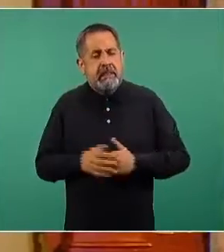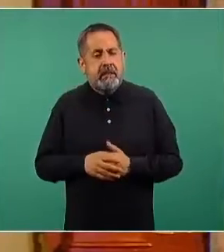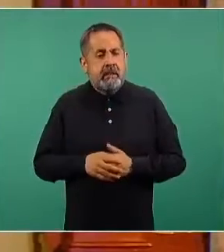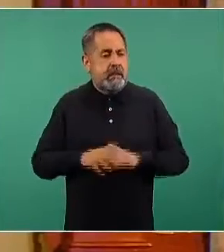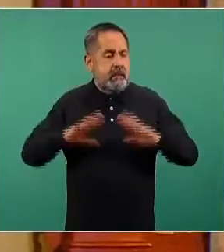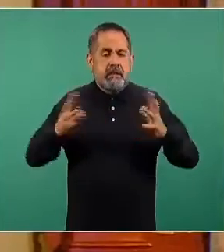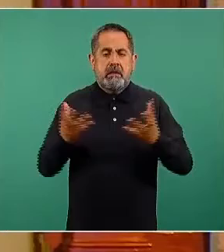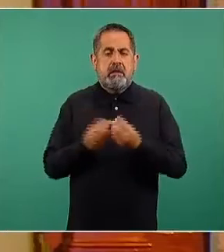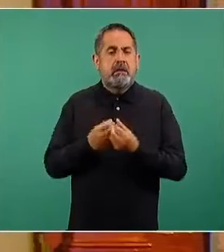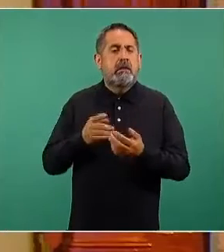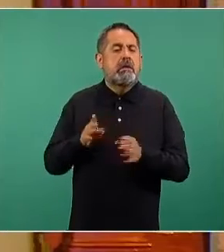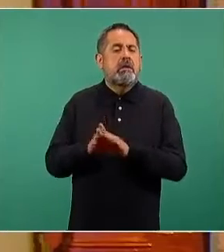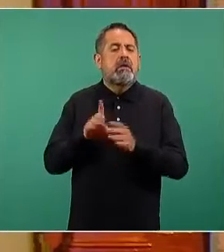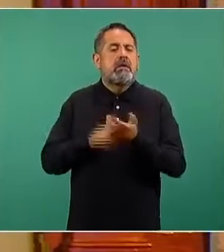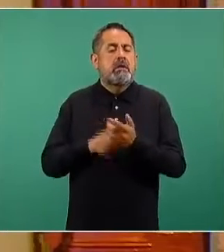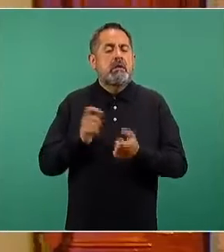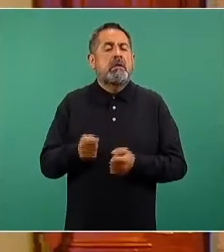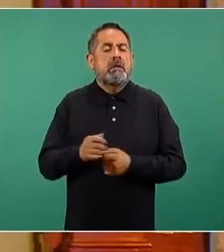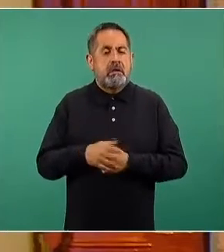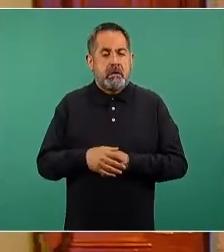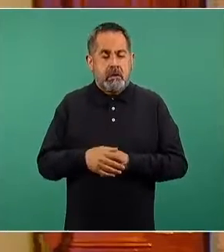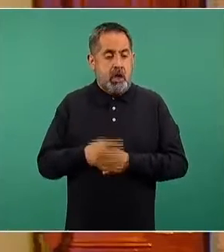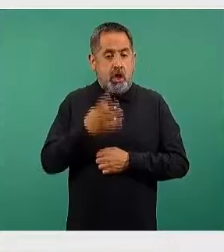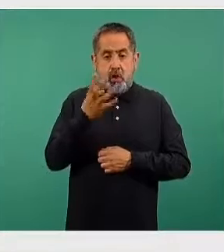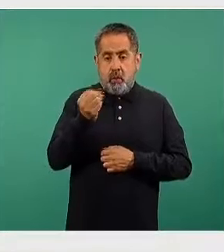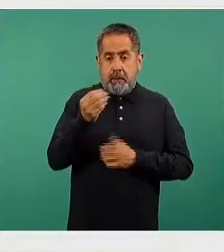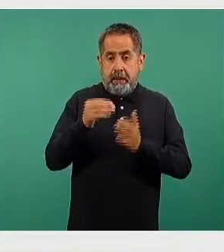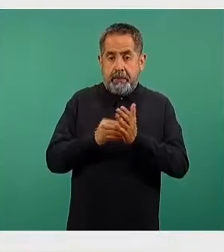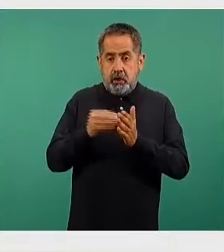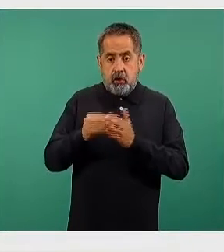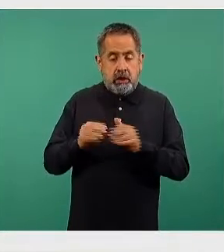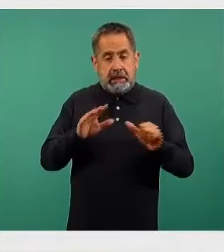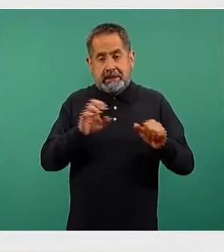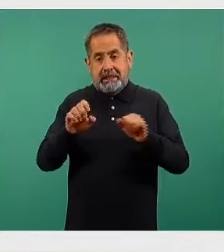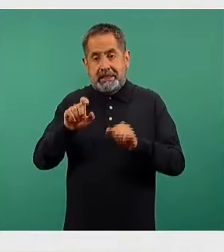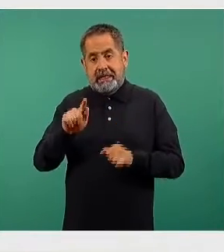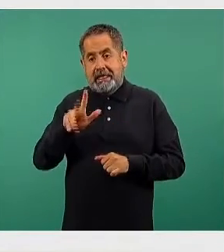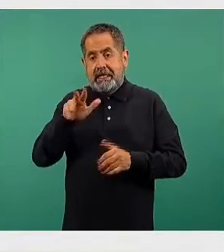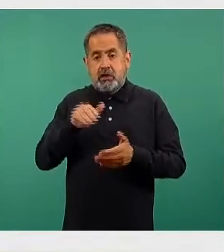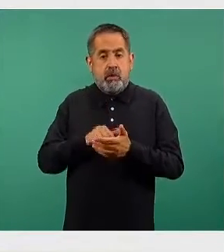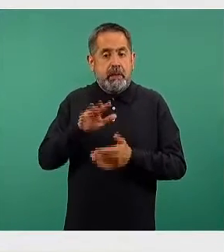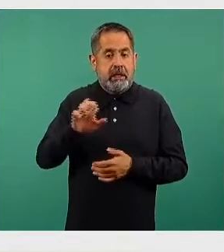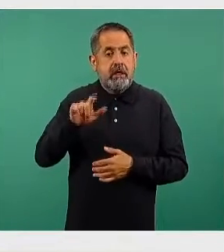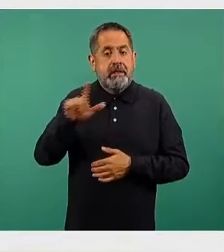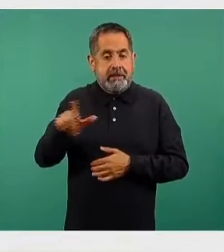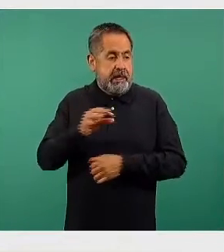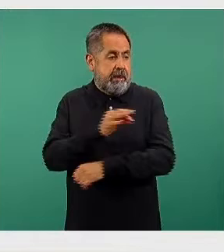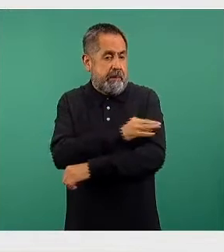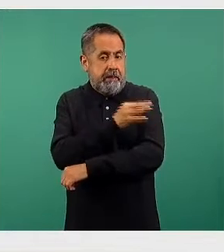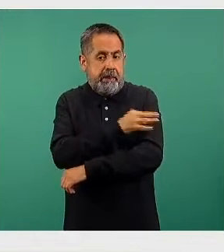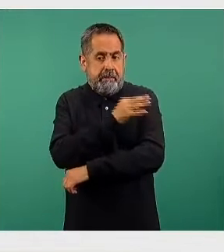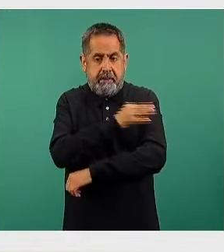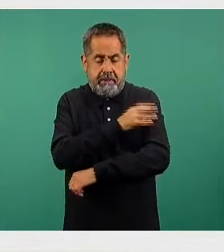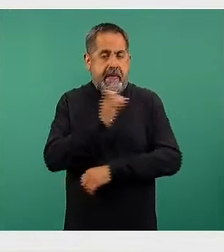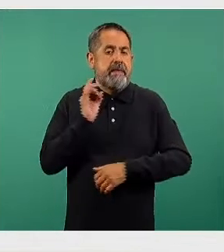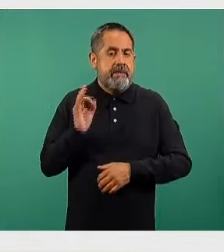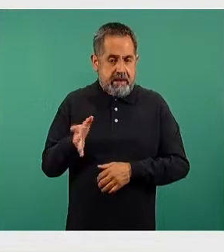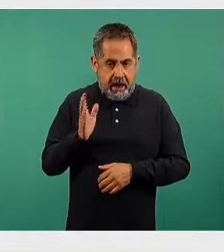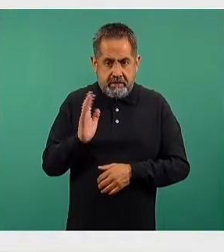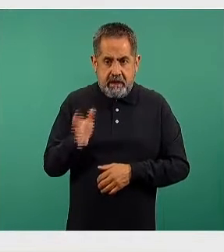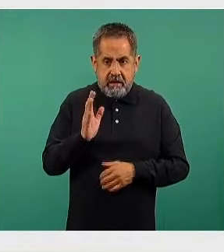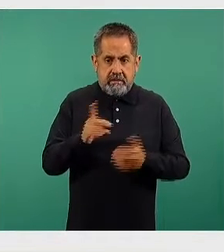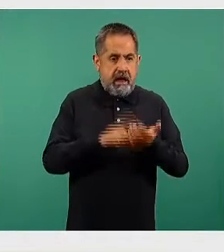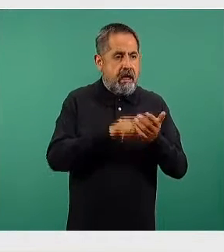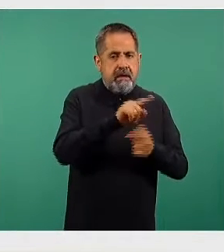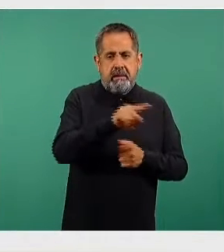tenemos el total de dosis acumuladas, que ya es ahora de nueve millones seiscientos setenta y cinco mil quinientos diecisiete. Nos vamos acercando a esos primeros diez